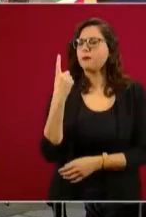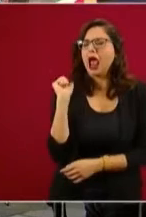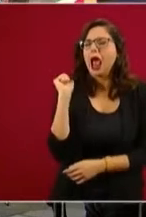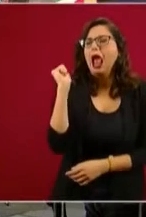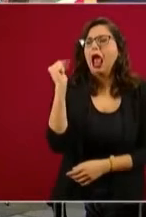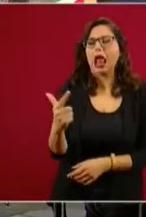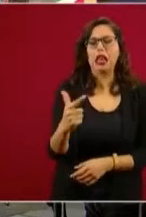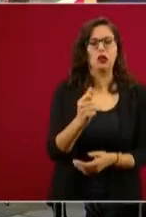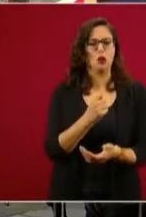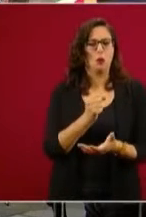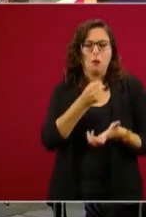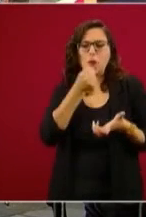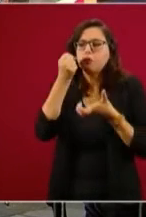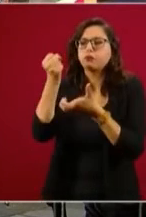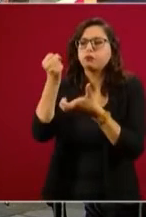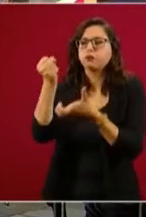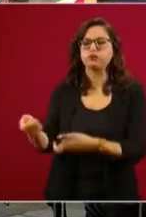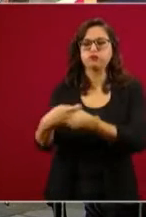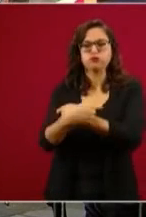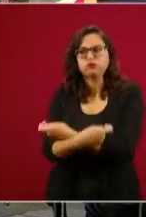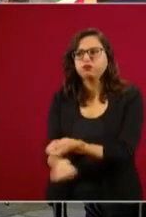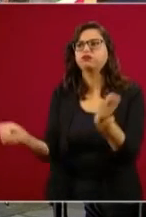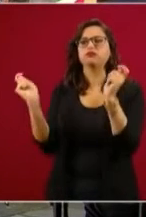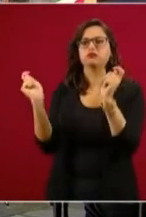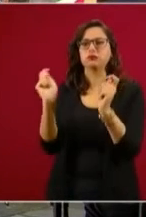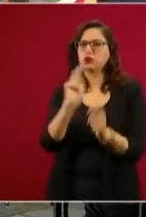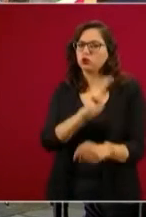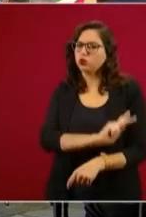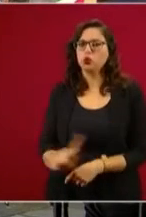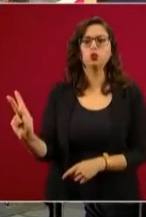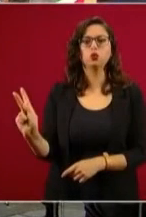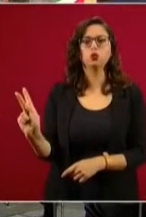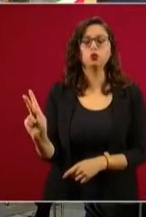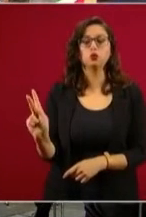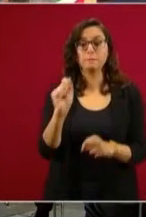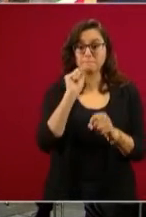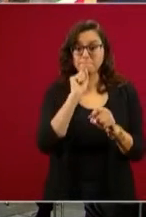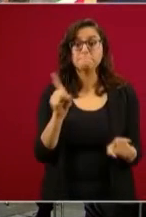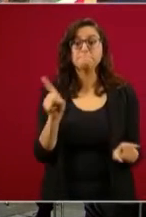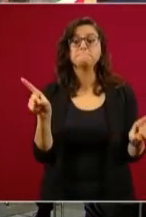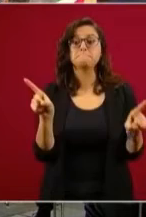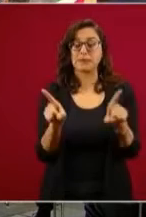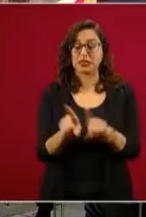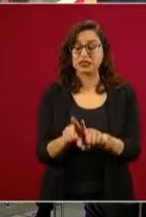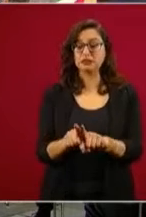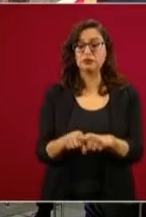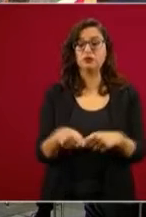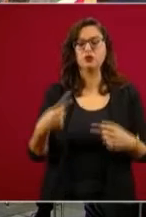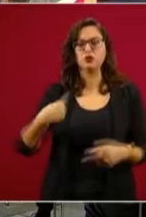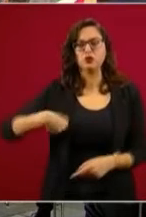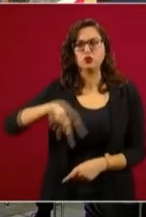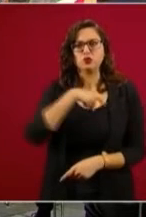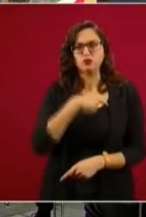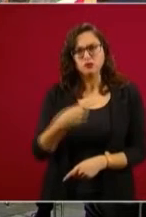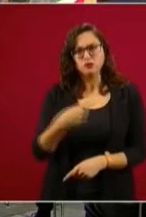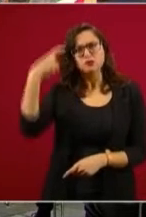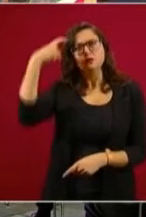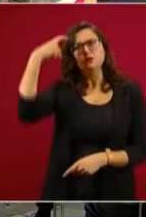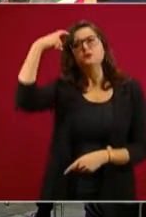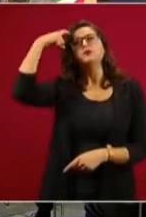si toda la gente, pero yo no esperaba eso de un informe, no esperaba un informe en todo caso más